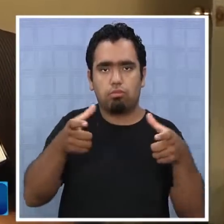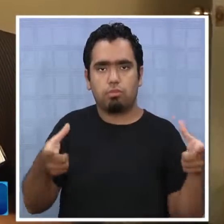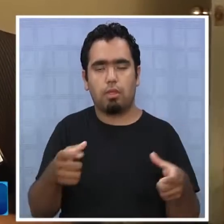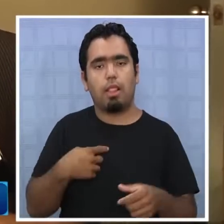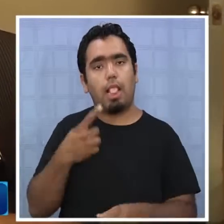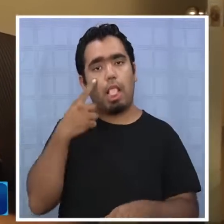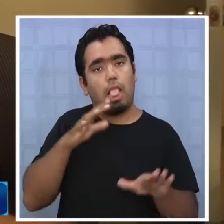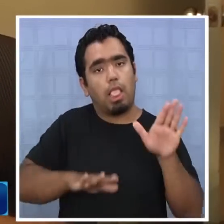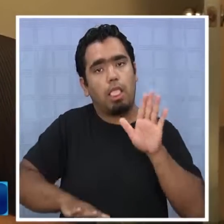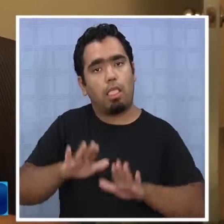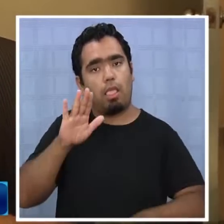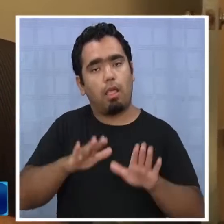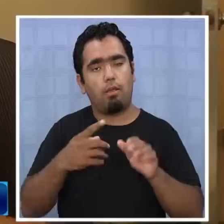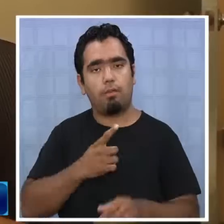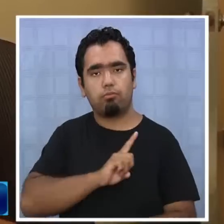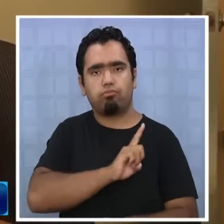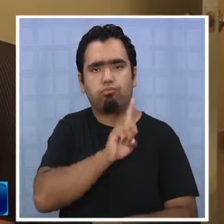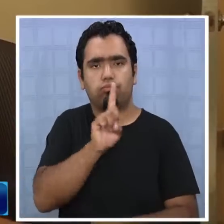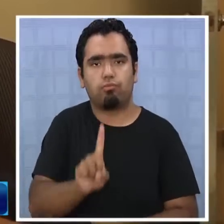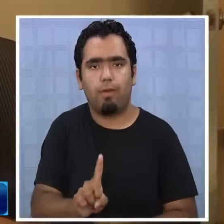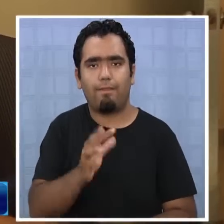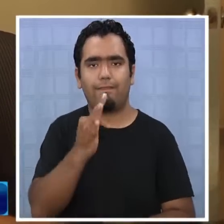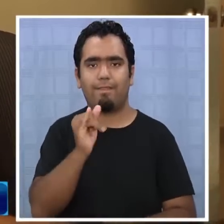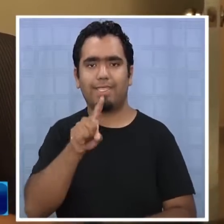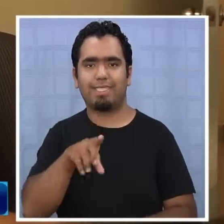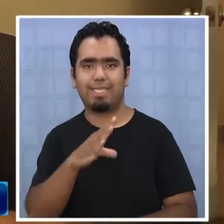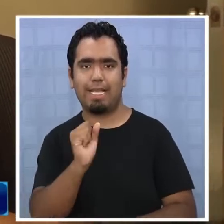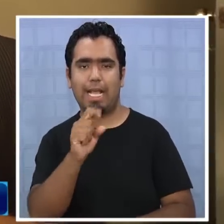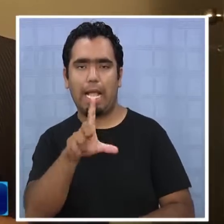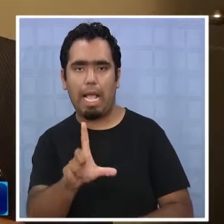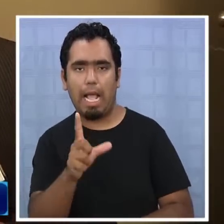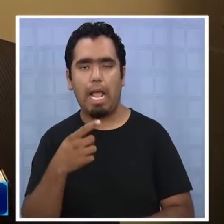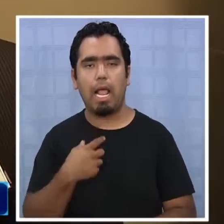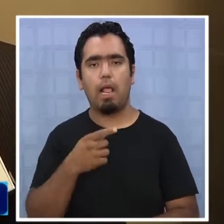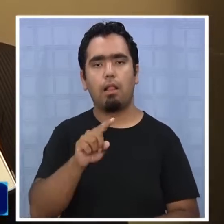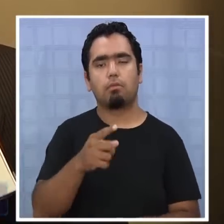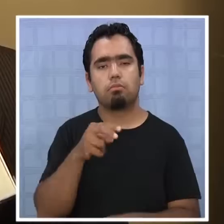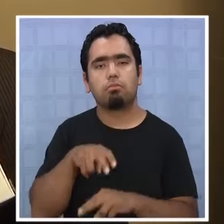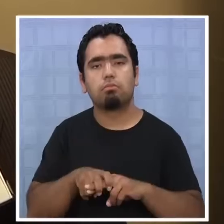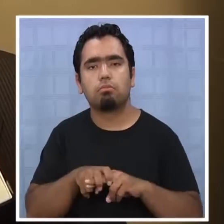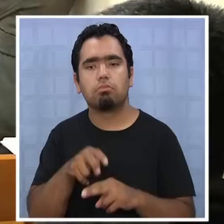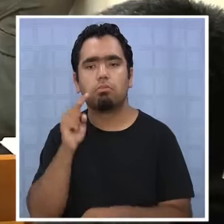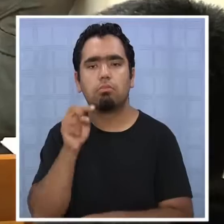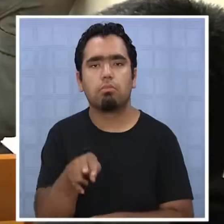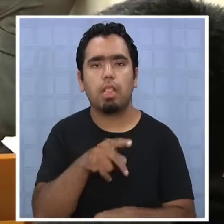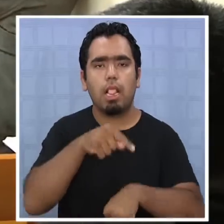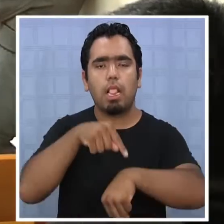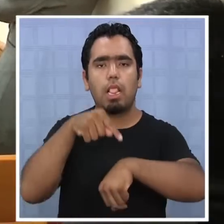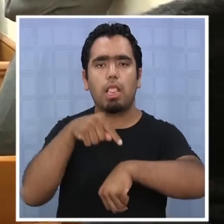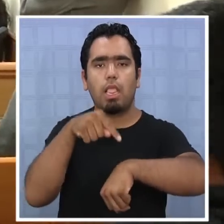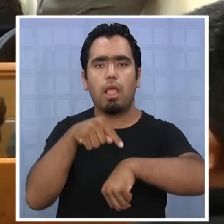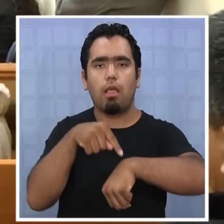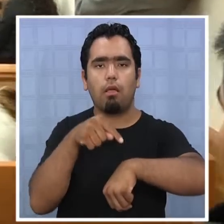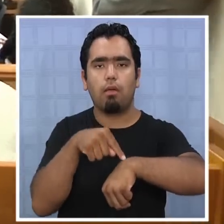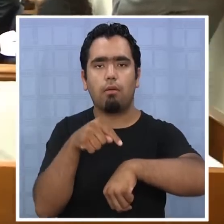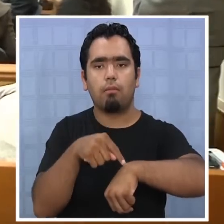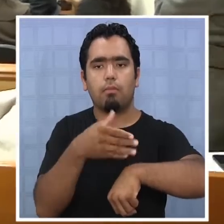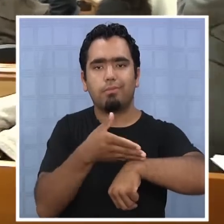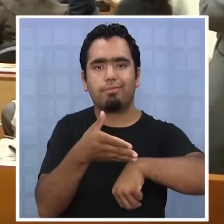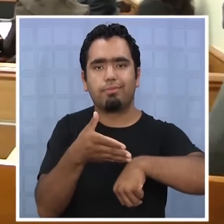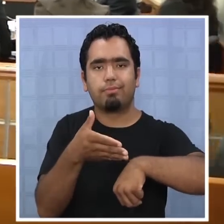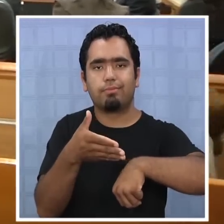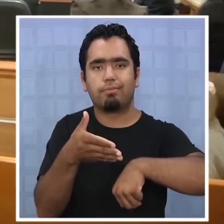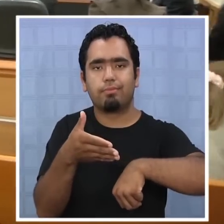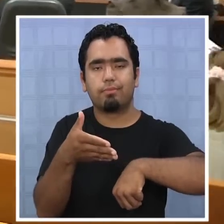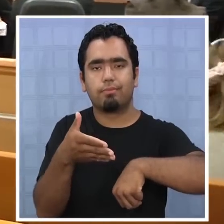Tal vez la exigencia de la presencia del fiscal en la audiencia es un factor en cuanto a tiempo que hace que tengan esa